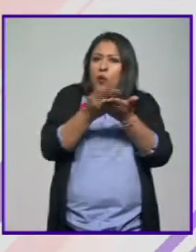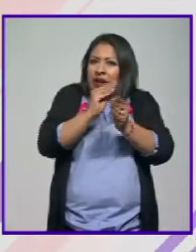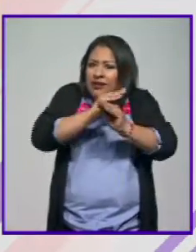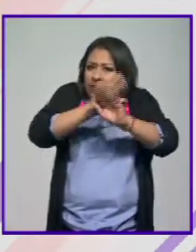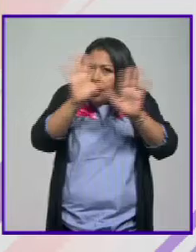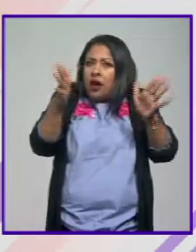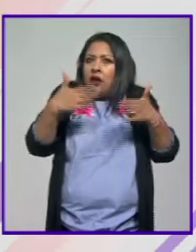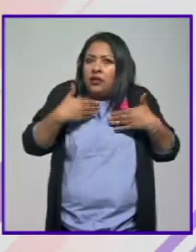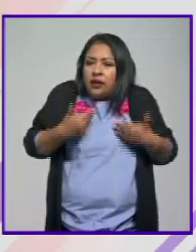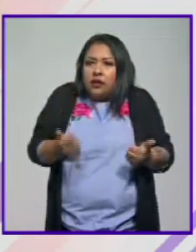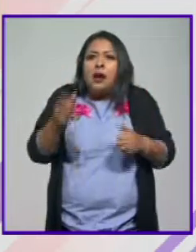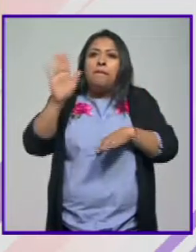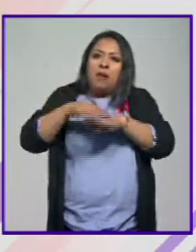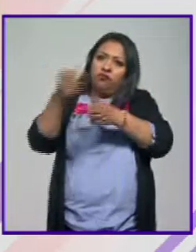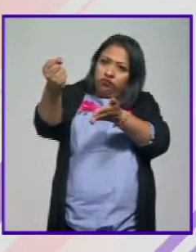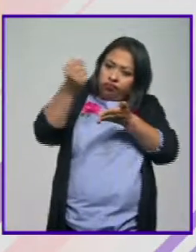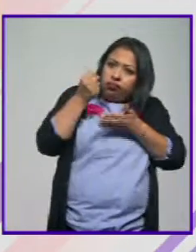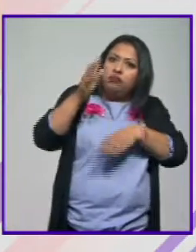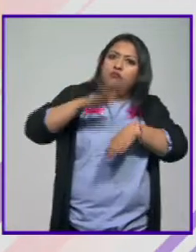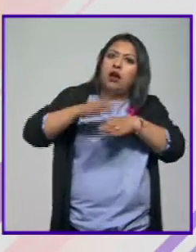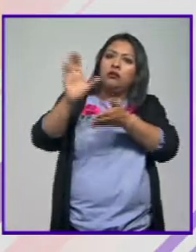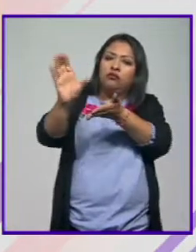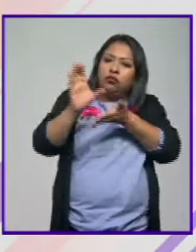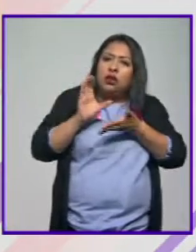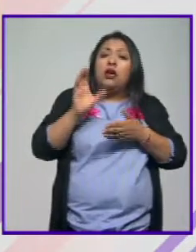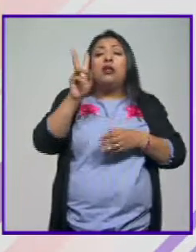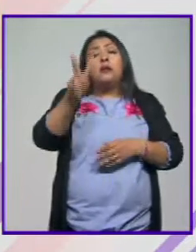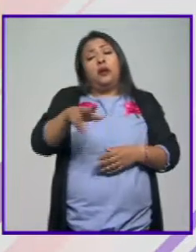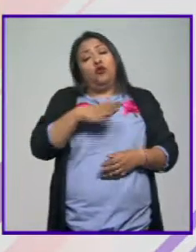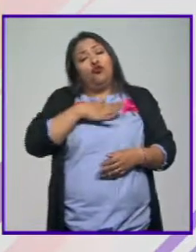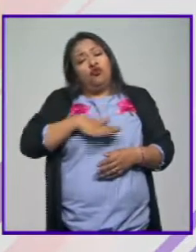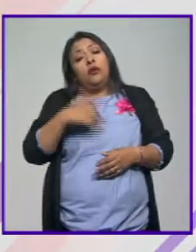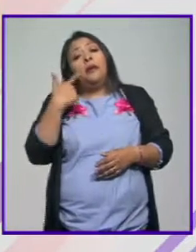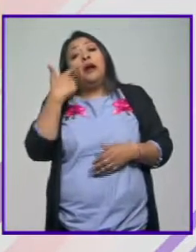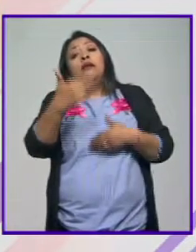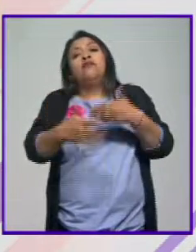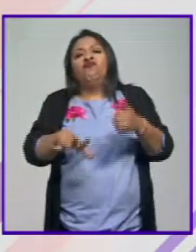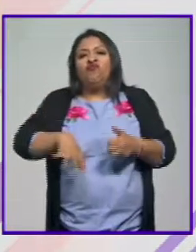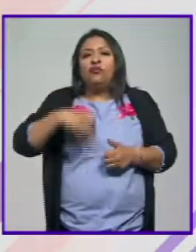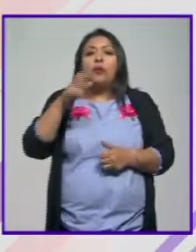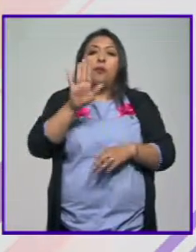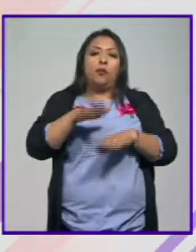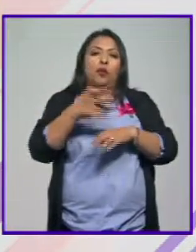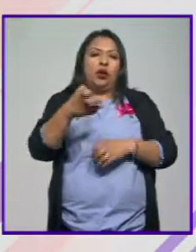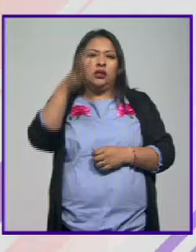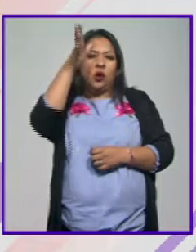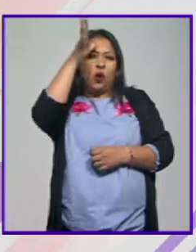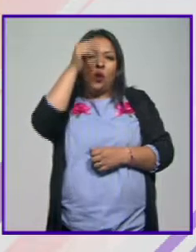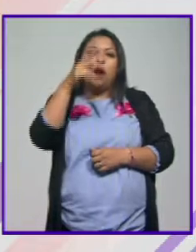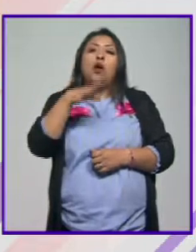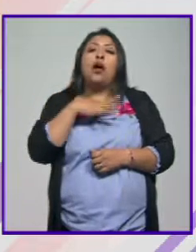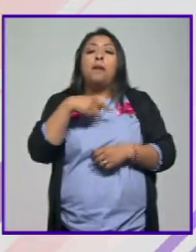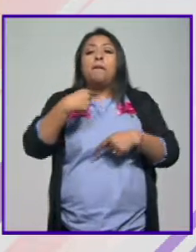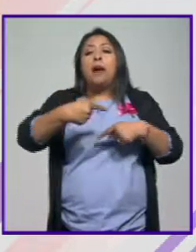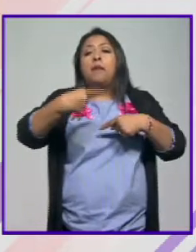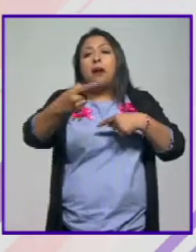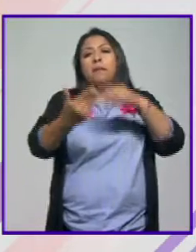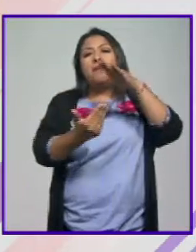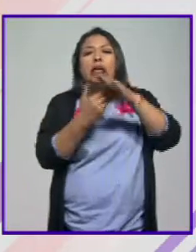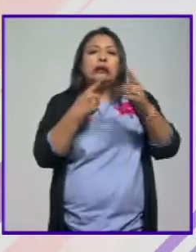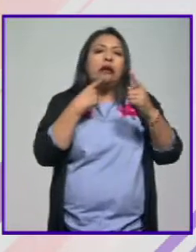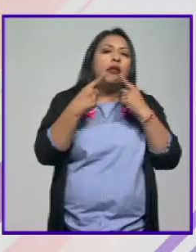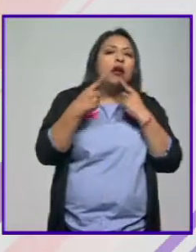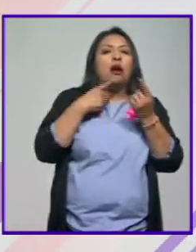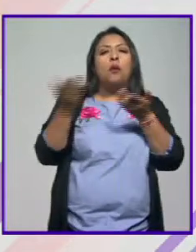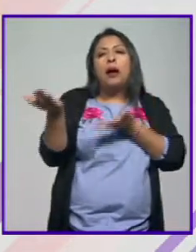claras, ellos quieren más presupuesto y bueno, merece la pena seguir. Por eso se llegó al acuerdo de que se realizaran unas mesas de